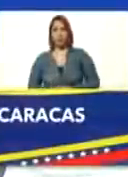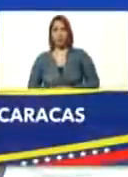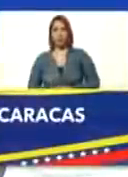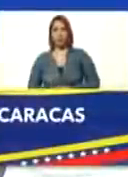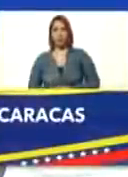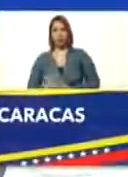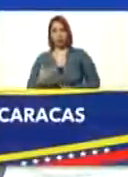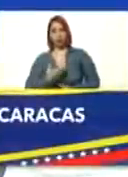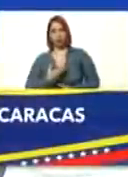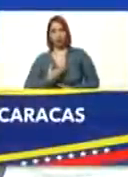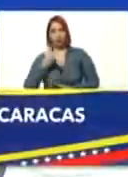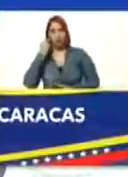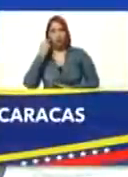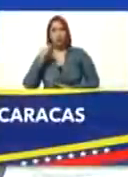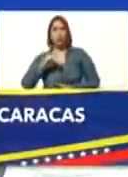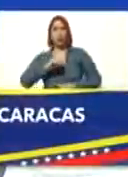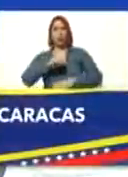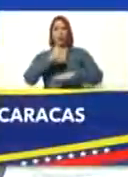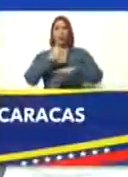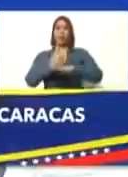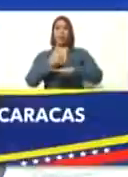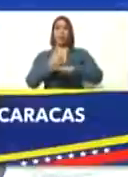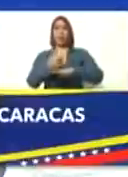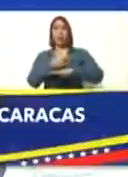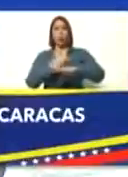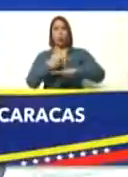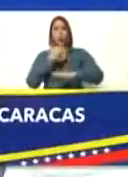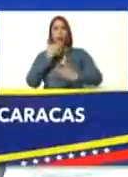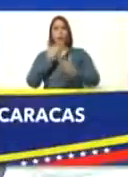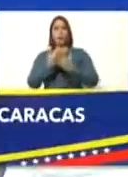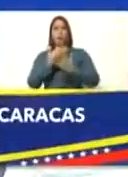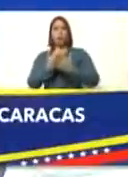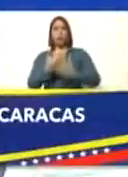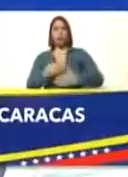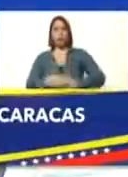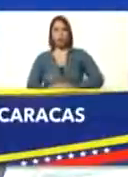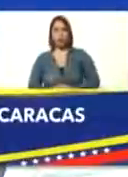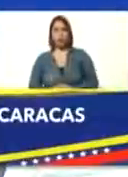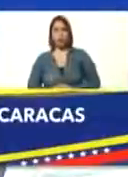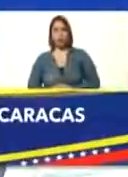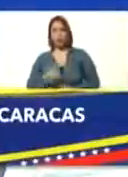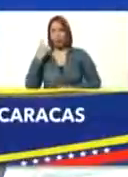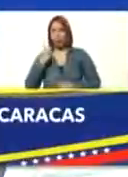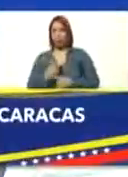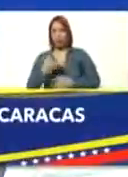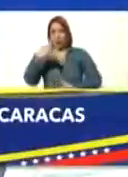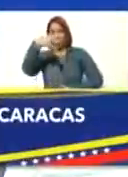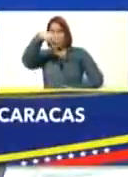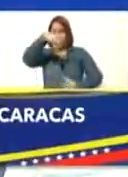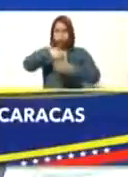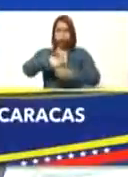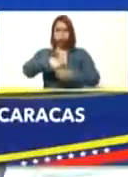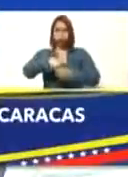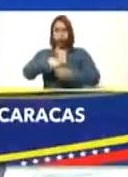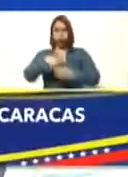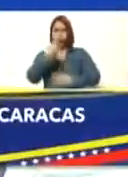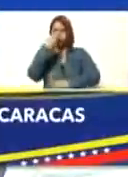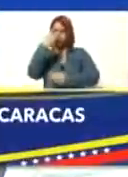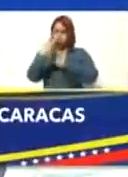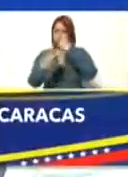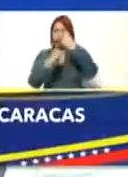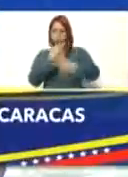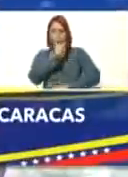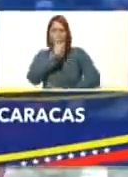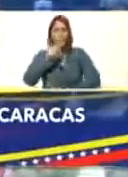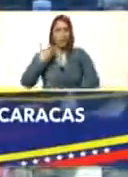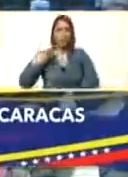alcaldesa, jefe de gobierno, les propongo que nos metamos a mejorar todas